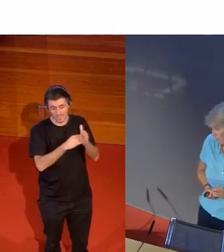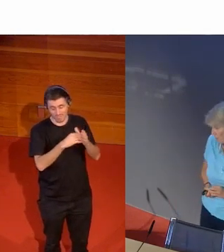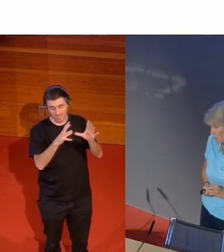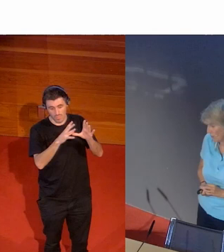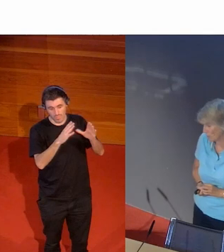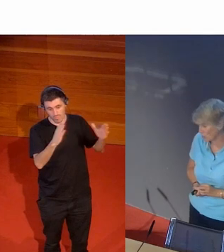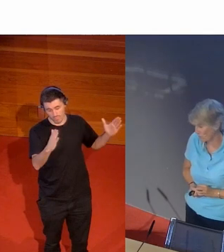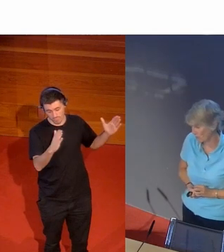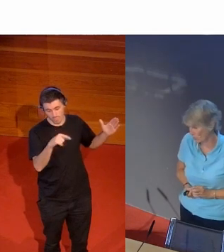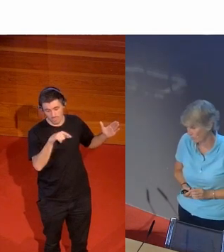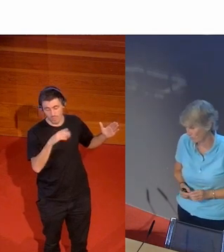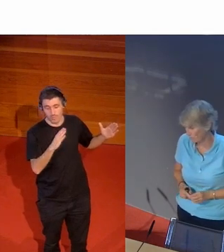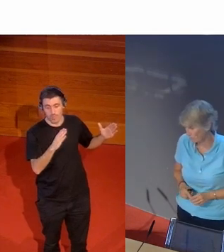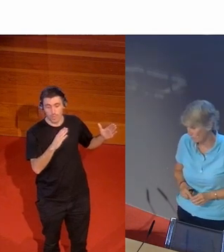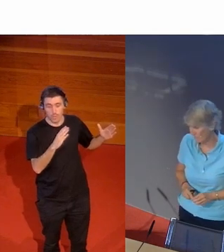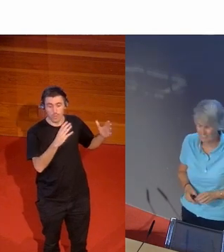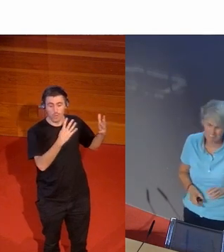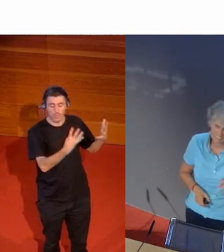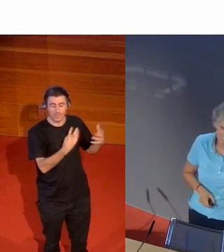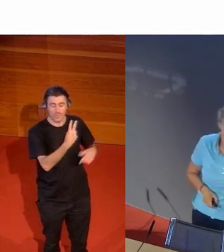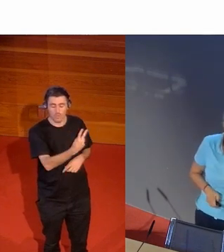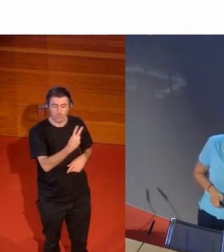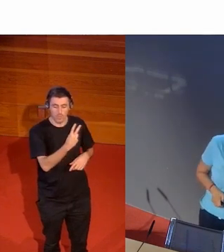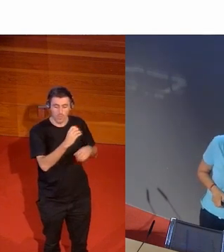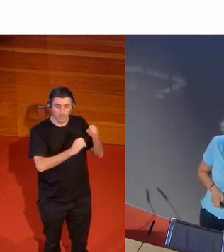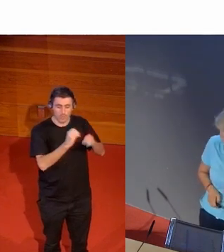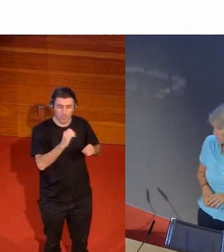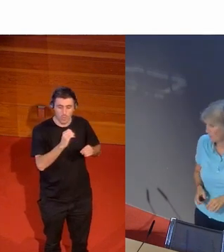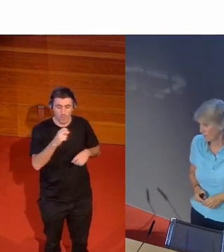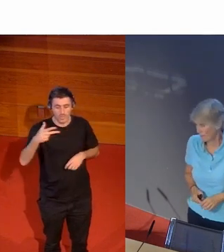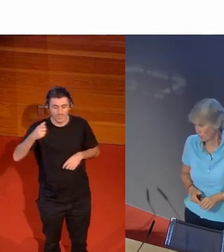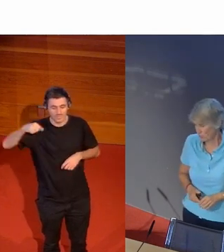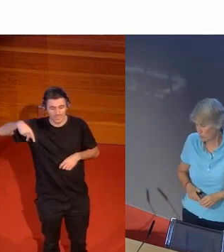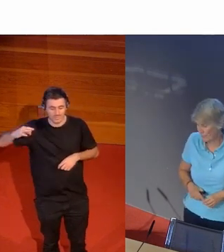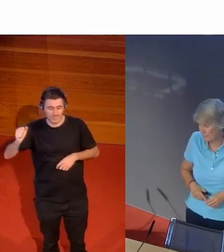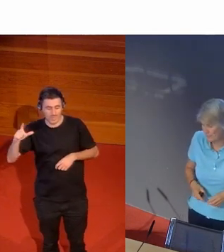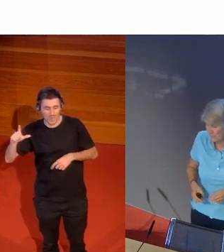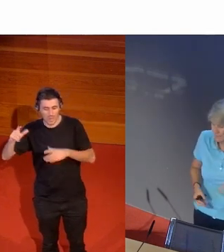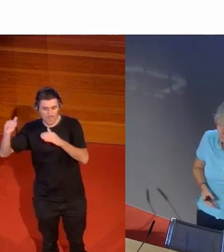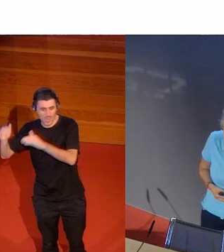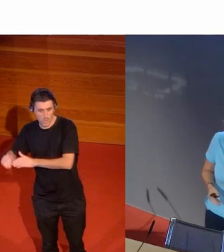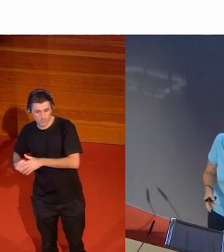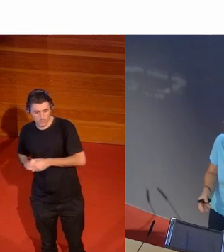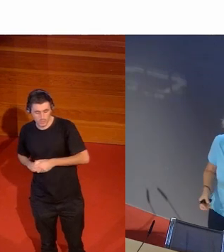son 92% en la de Chantal baja los titulares